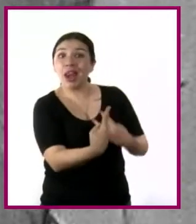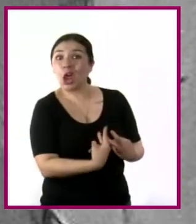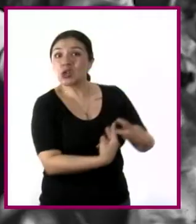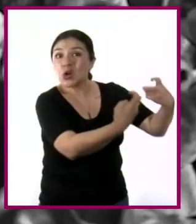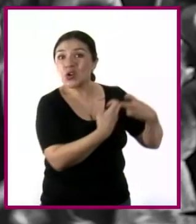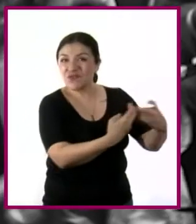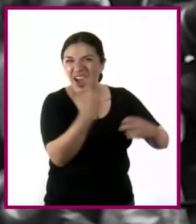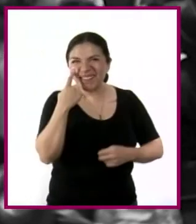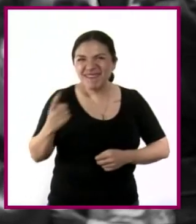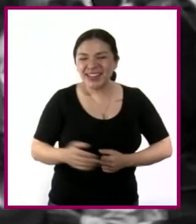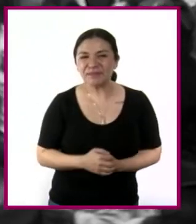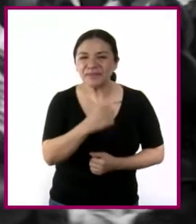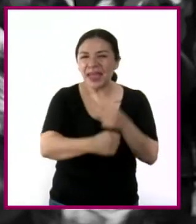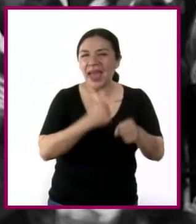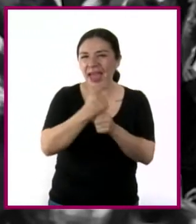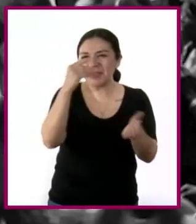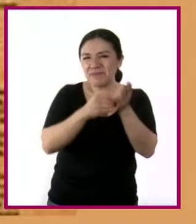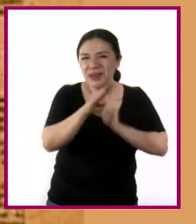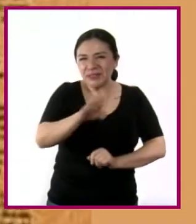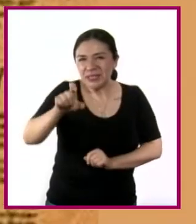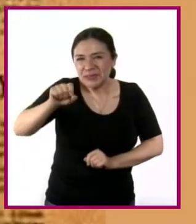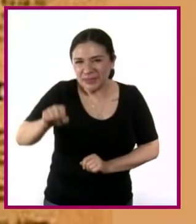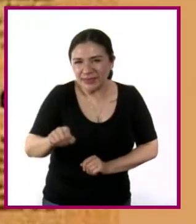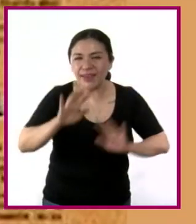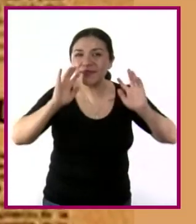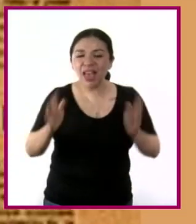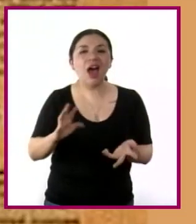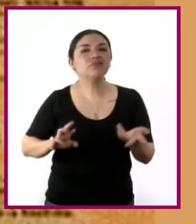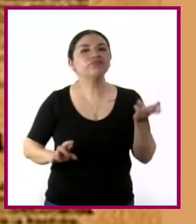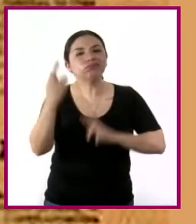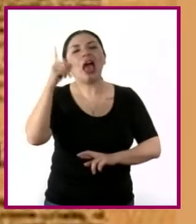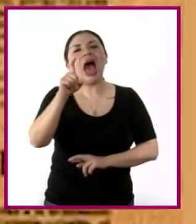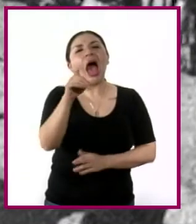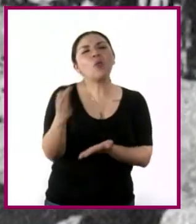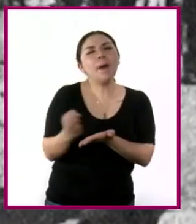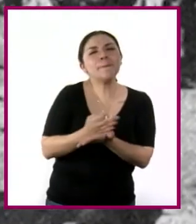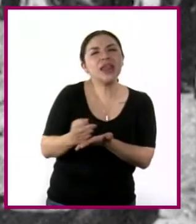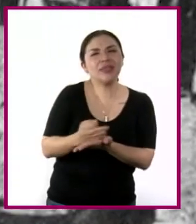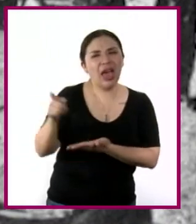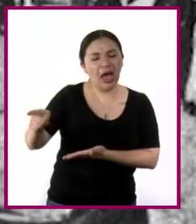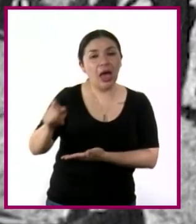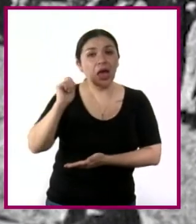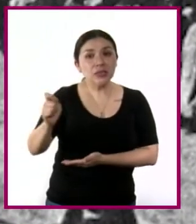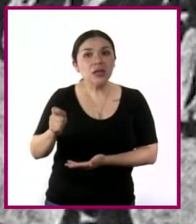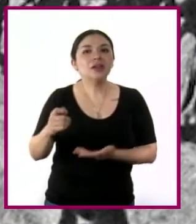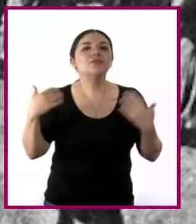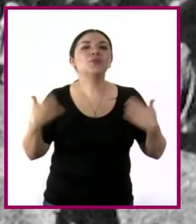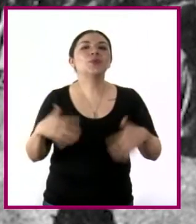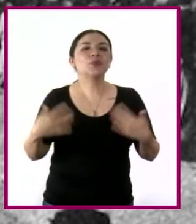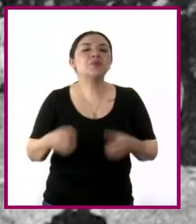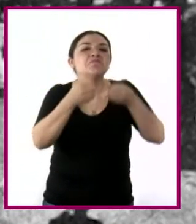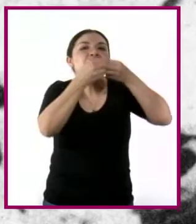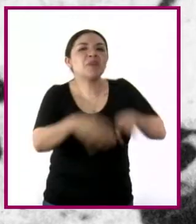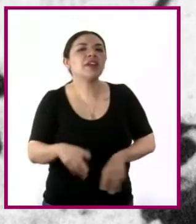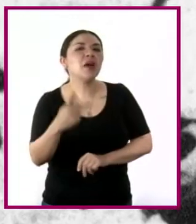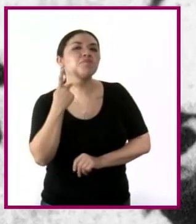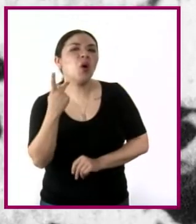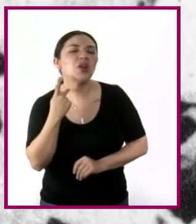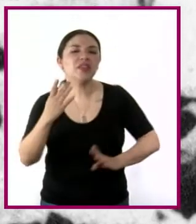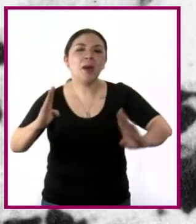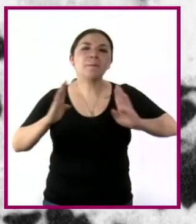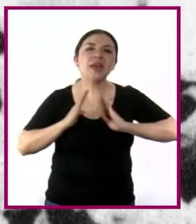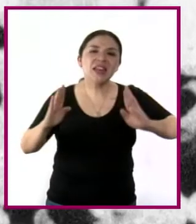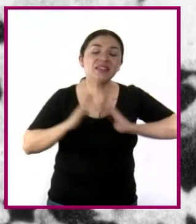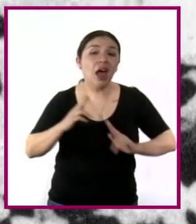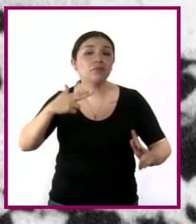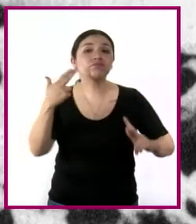En 1920 se da la revuelta de Agua Prieta, que resultó en la derrota política, militar y